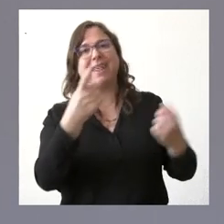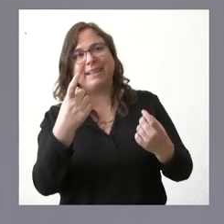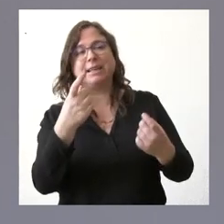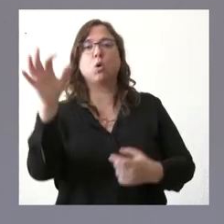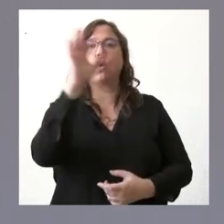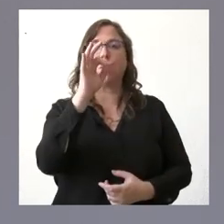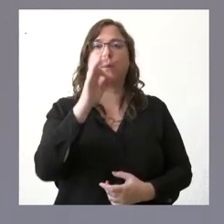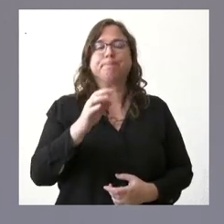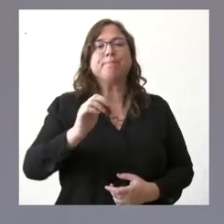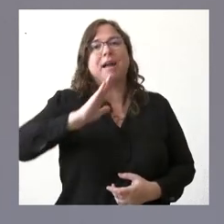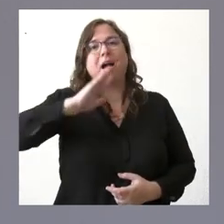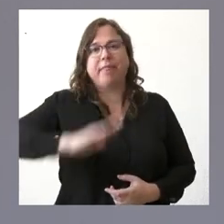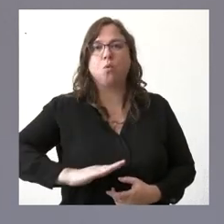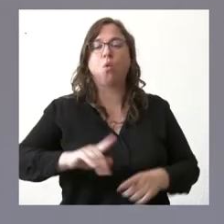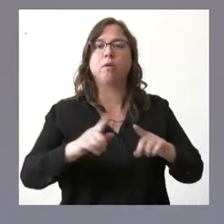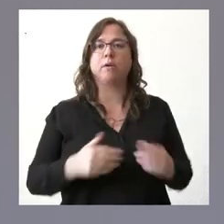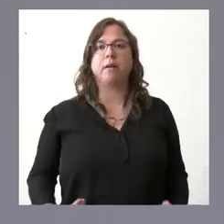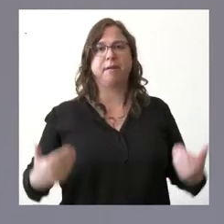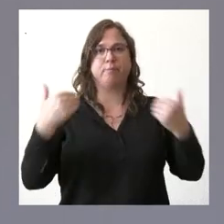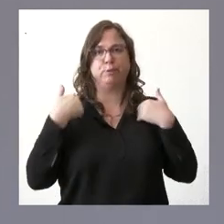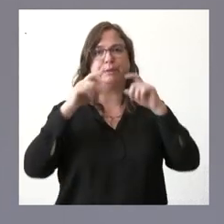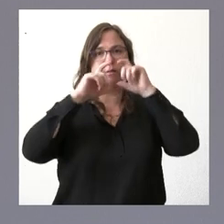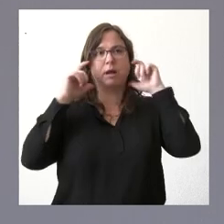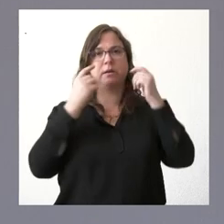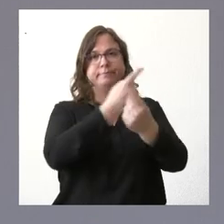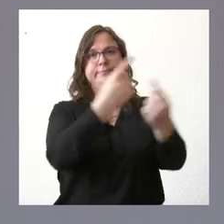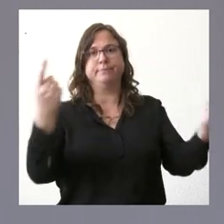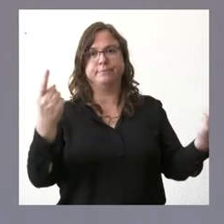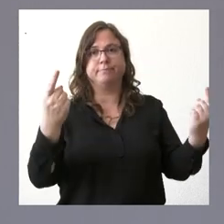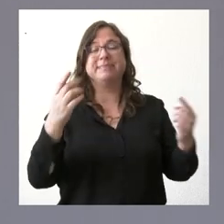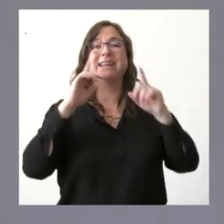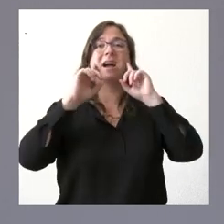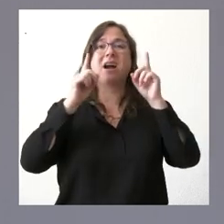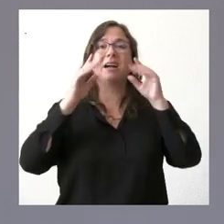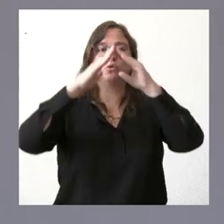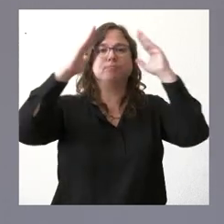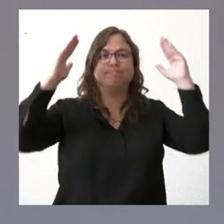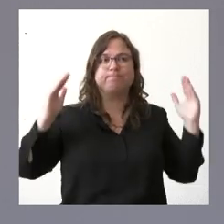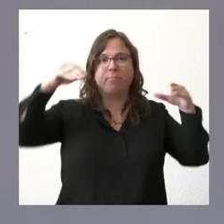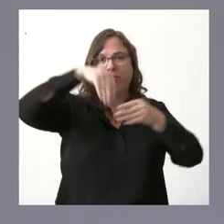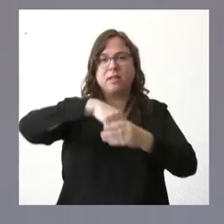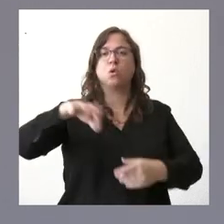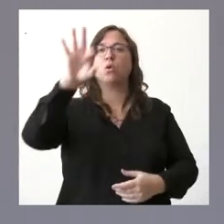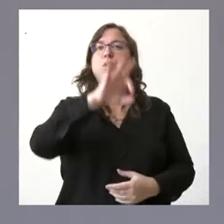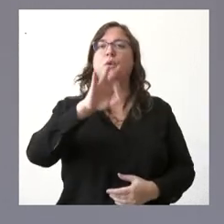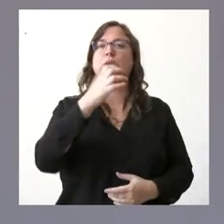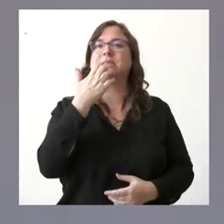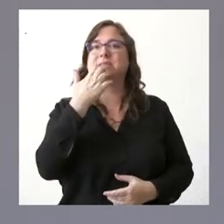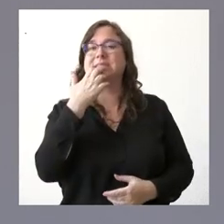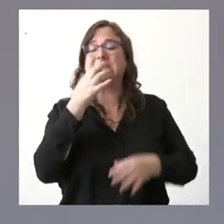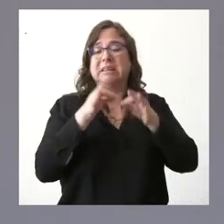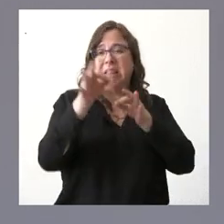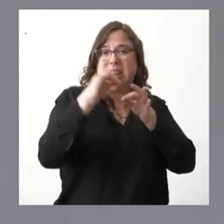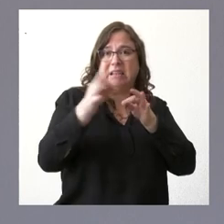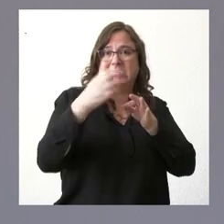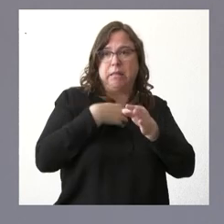del uso responsable de las mismas especialmente en espacios de interiores donde la distancia de